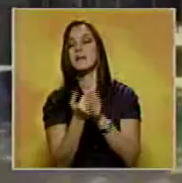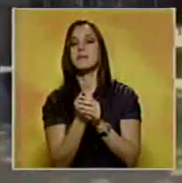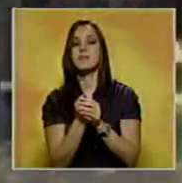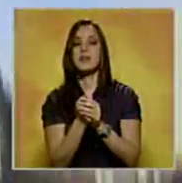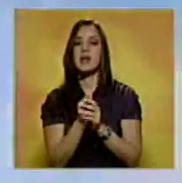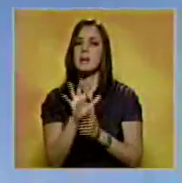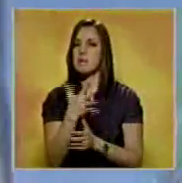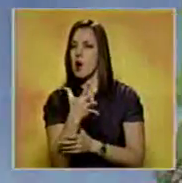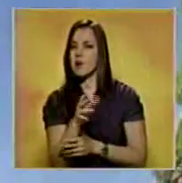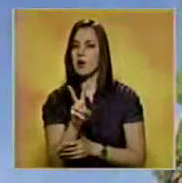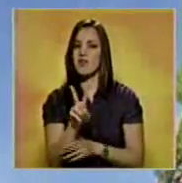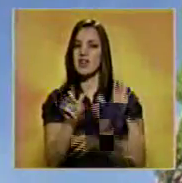media de más de 26 grados.